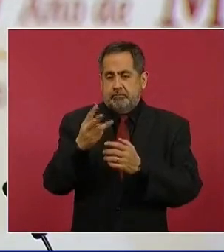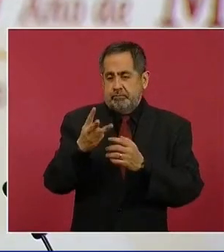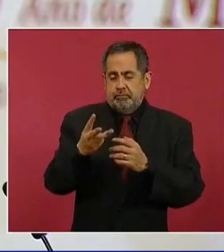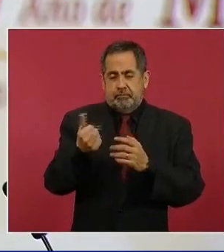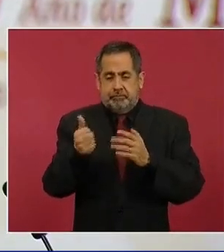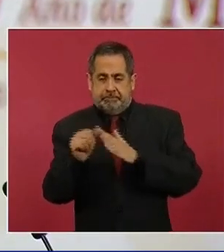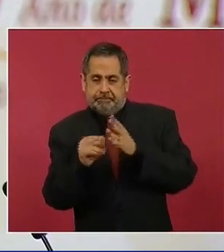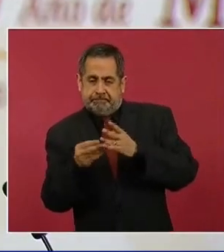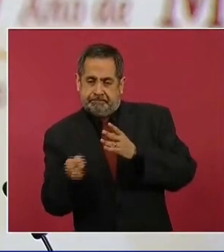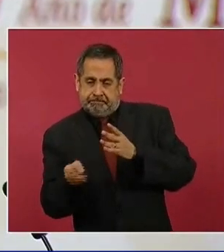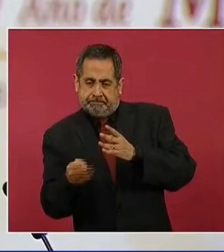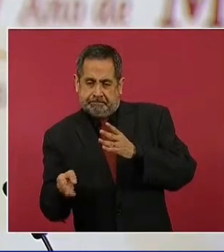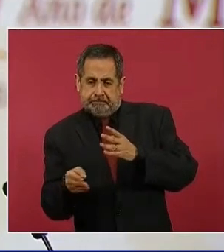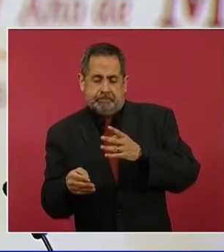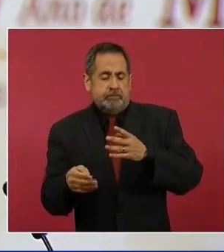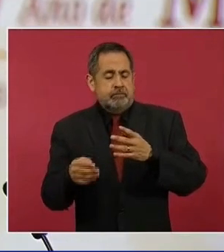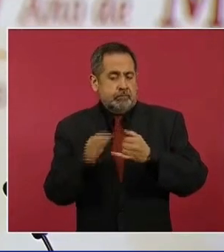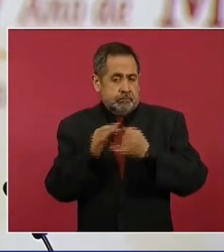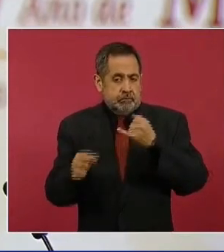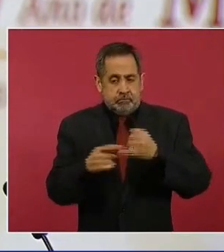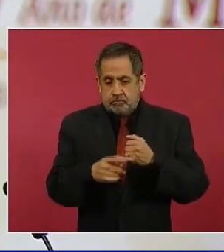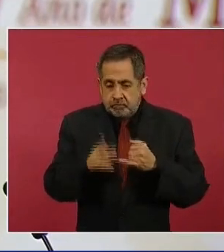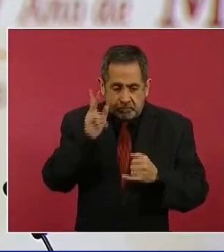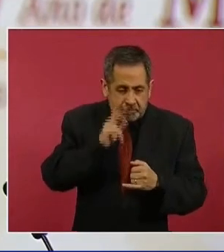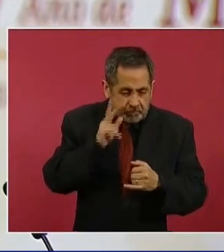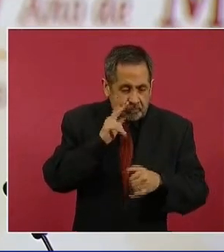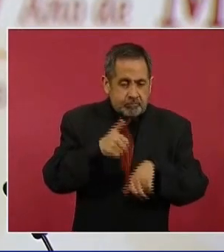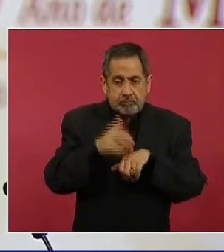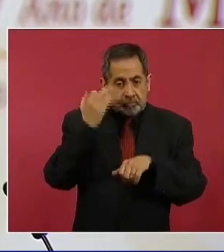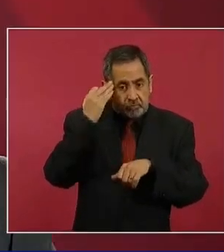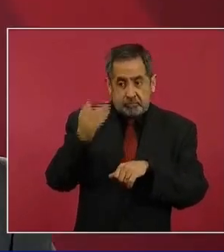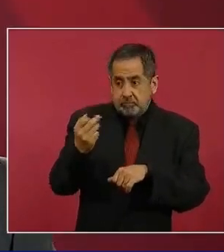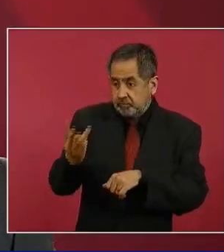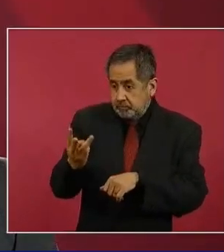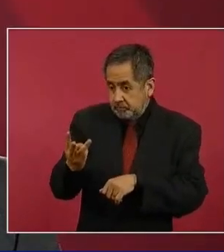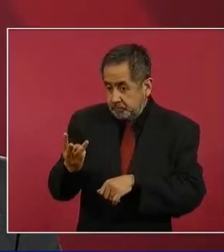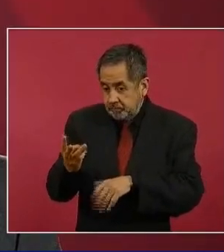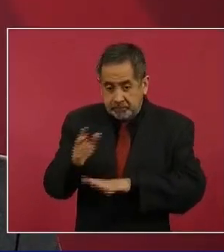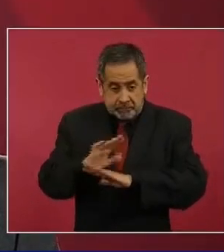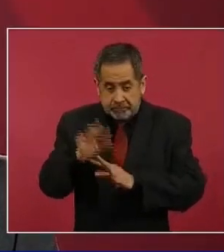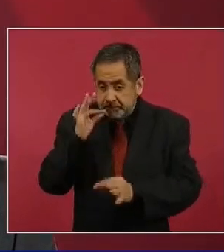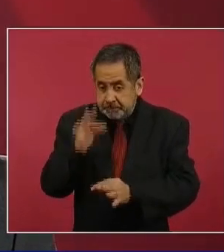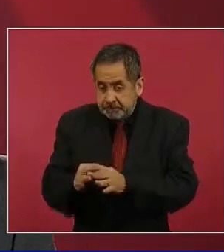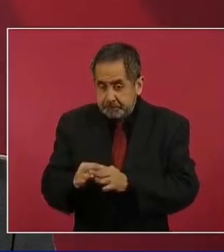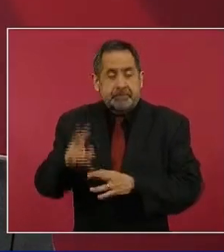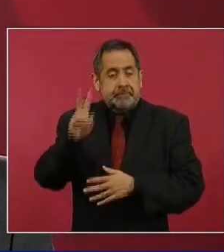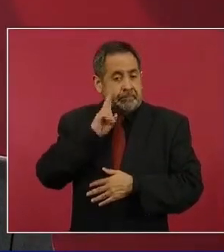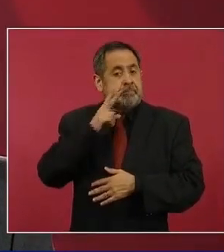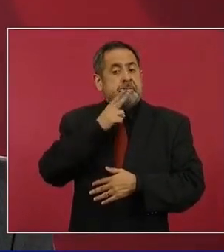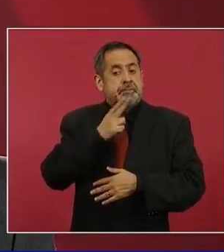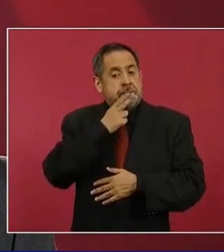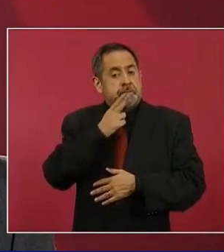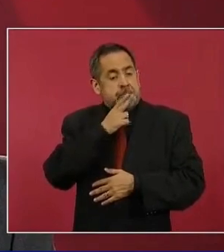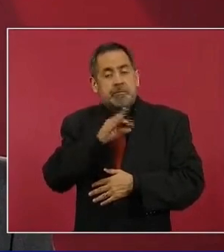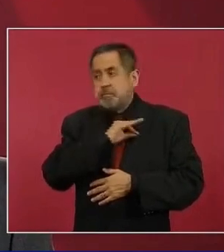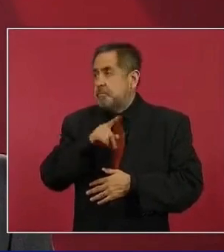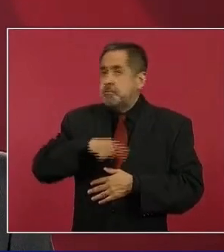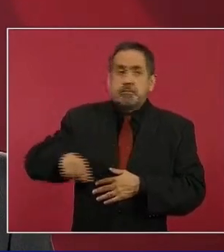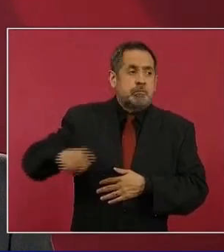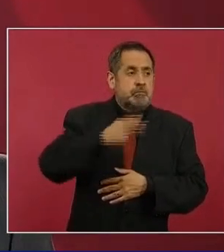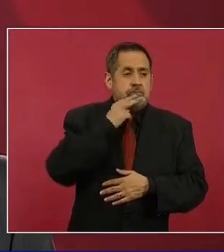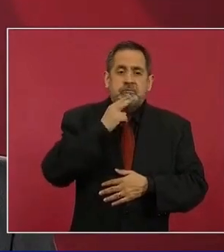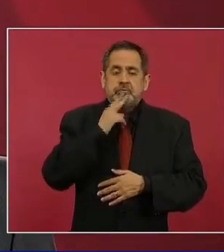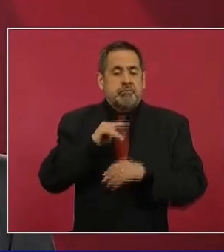se tenga ya el proceso del ensayo clínico fase 3 y en su momento la posibilidad de usar esta vacuna de manera generalizada.